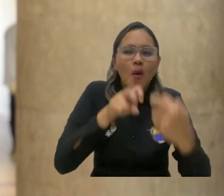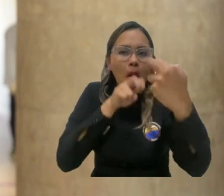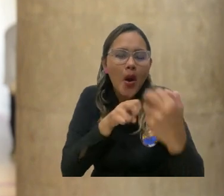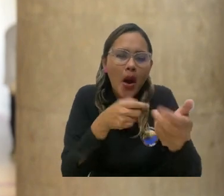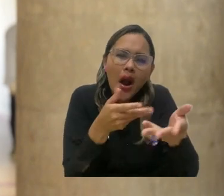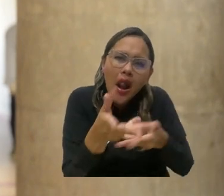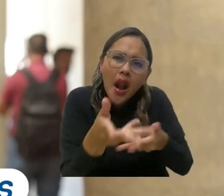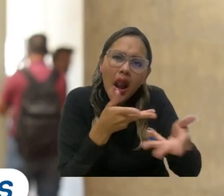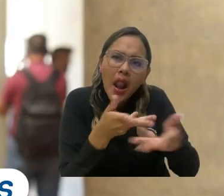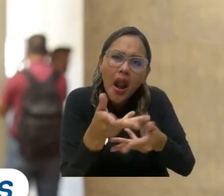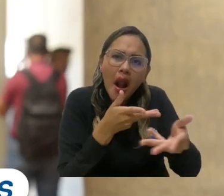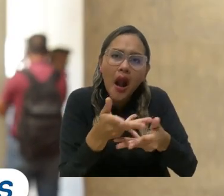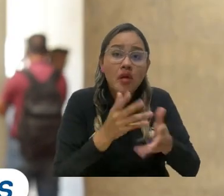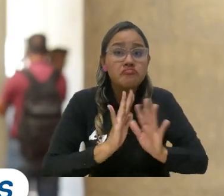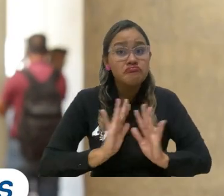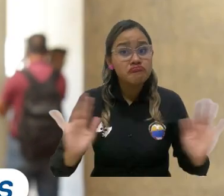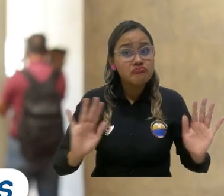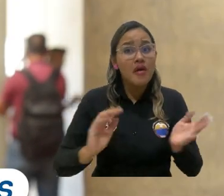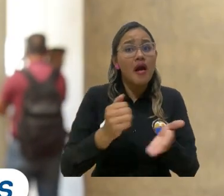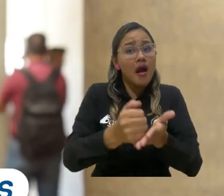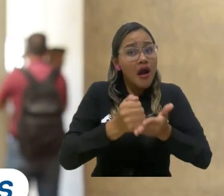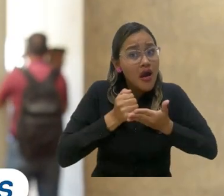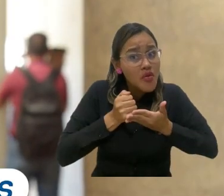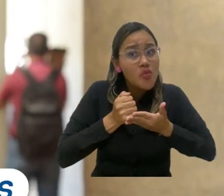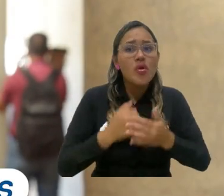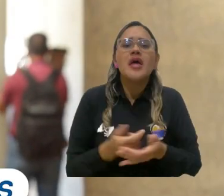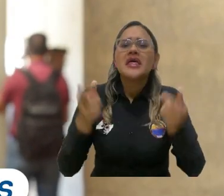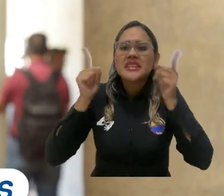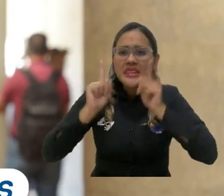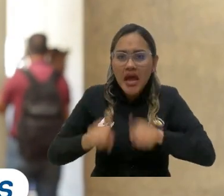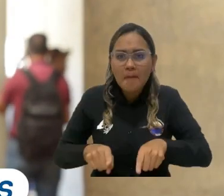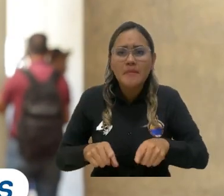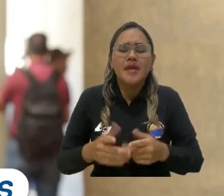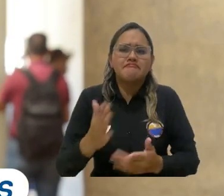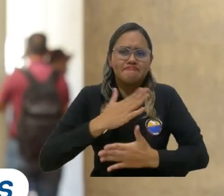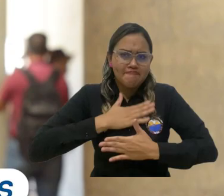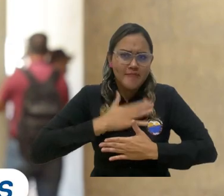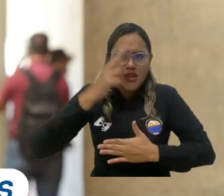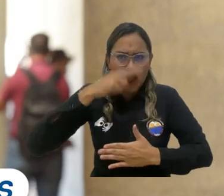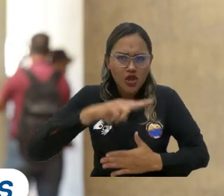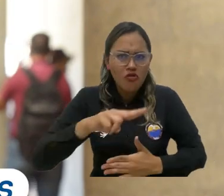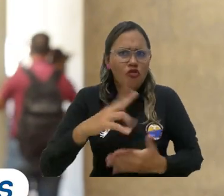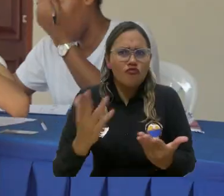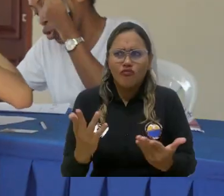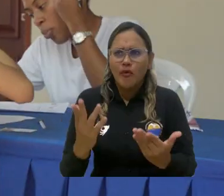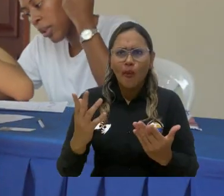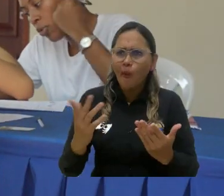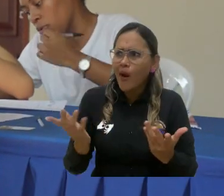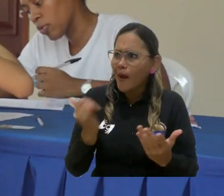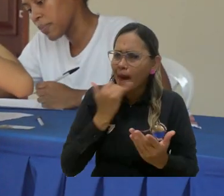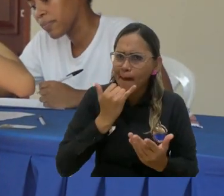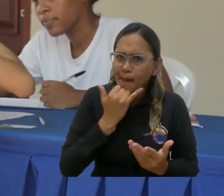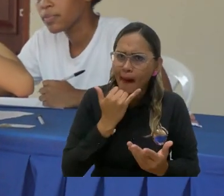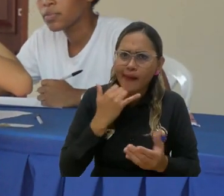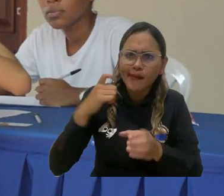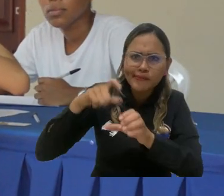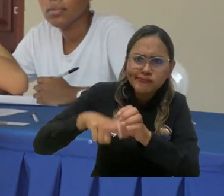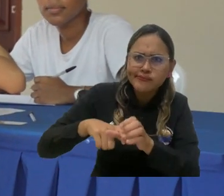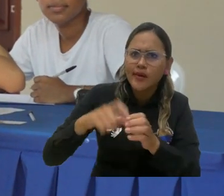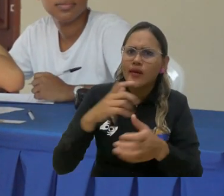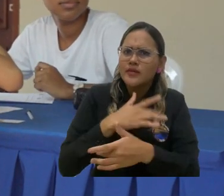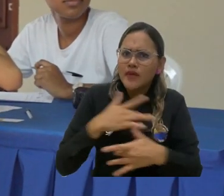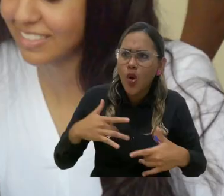el consultorio, ahorita mi nacionalidad me la regresaron, mis hijos también habían cancelado el servicio a la EPS, como que no